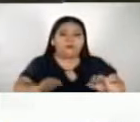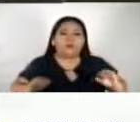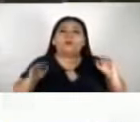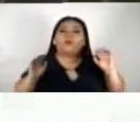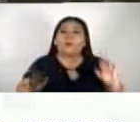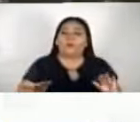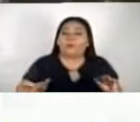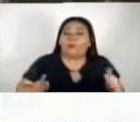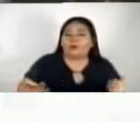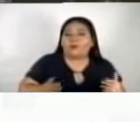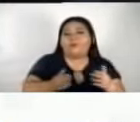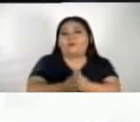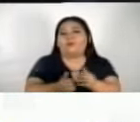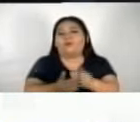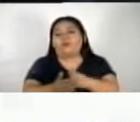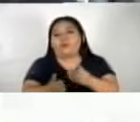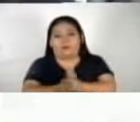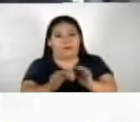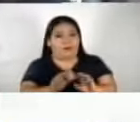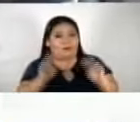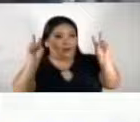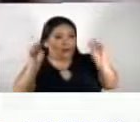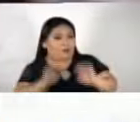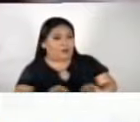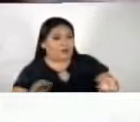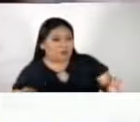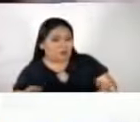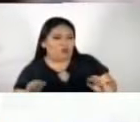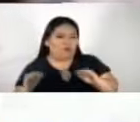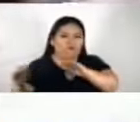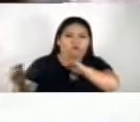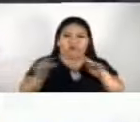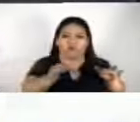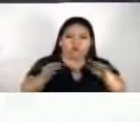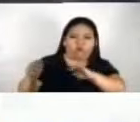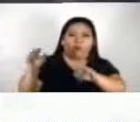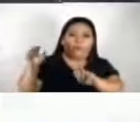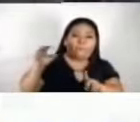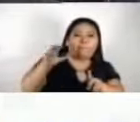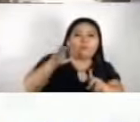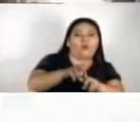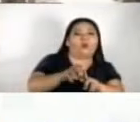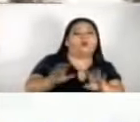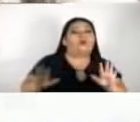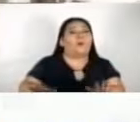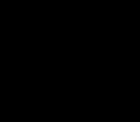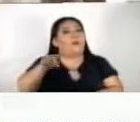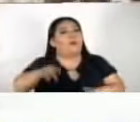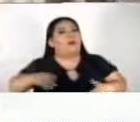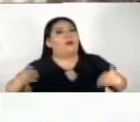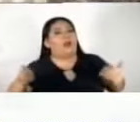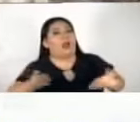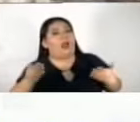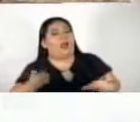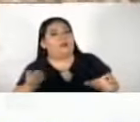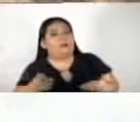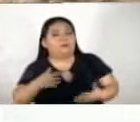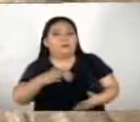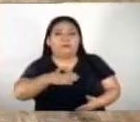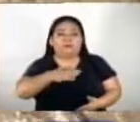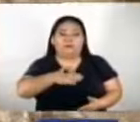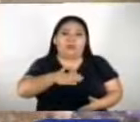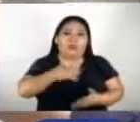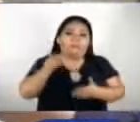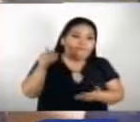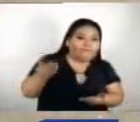que supondrá un problema para la niñez son las guerras continuas y la violencia, ya que los conflictos sólo generarán el desvío de recursos destinados